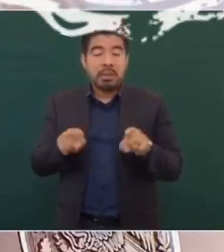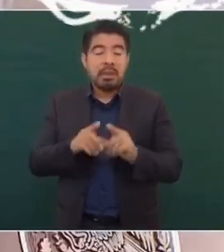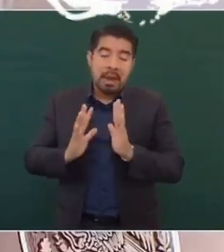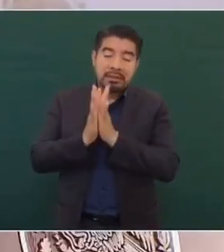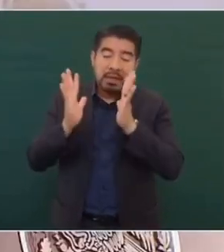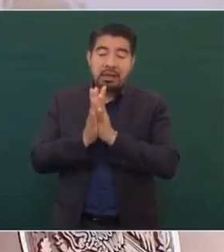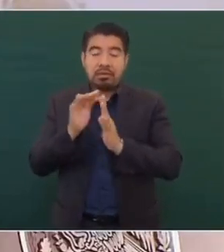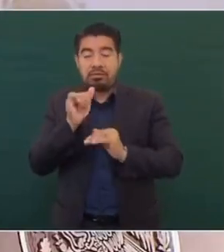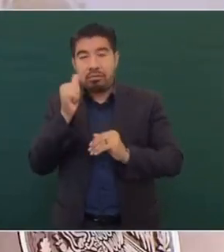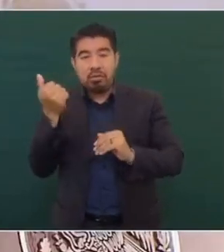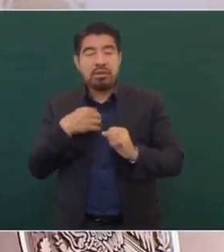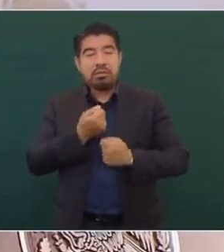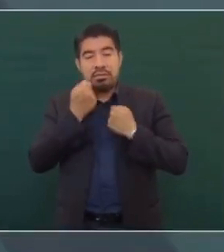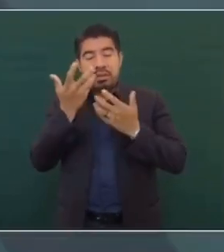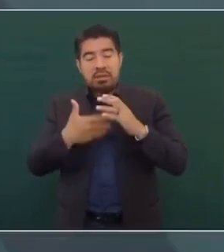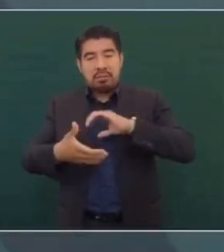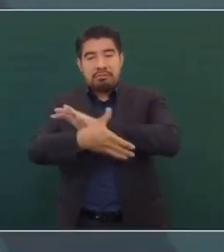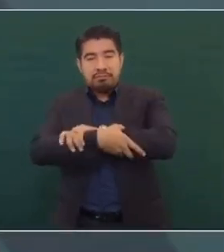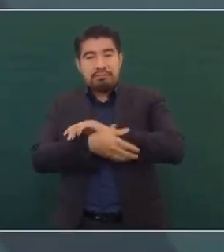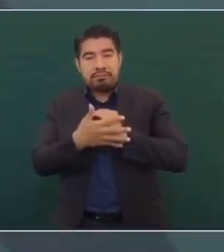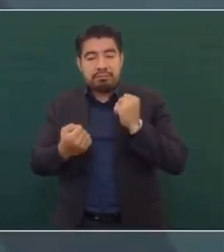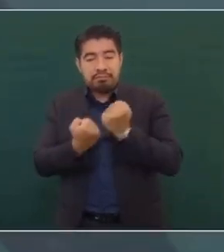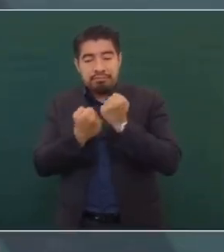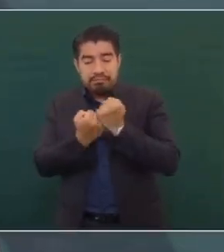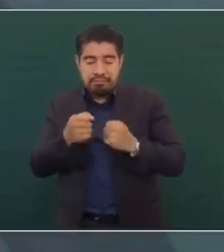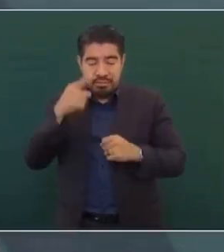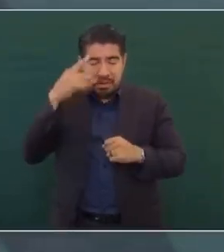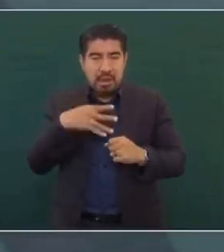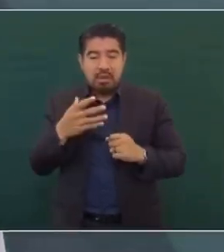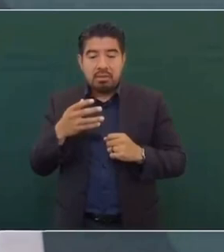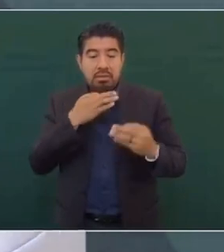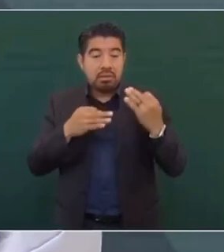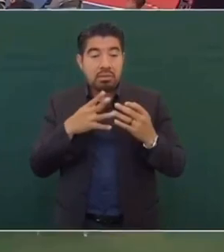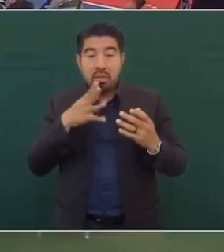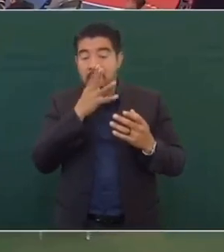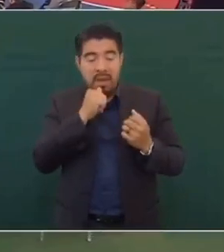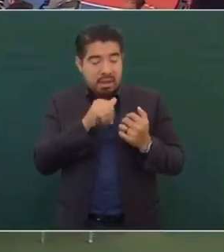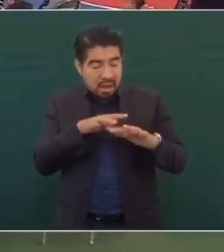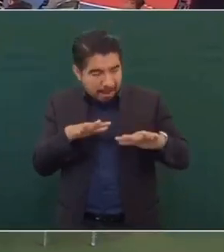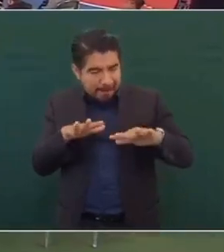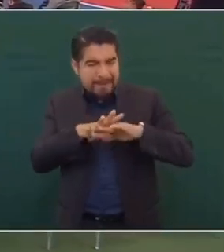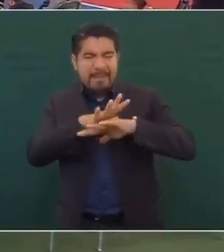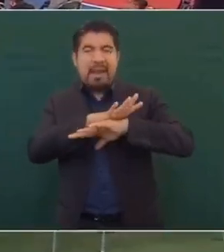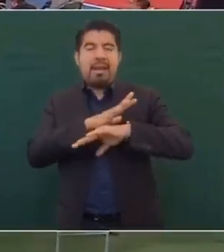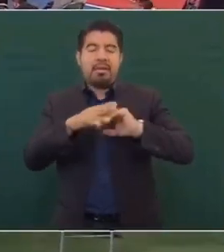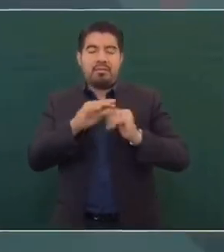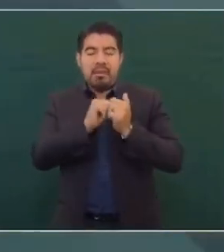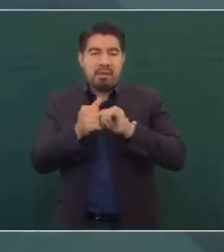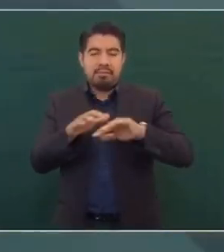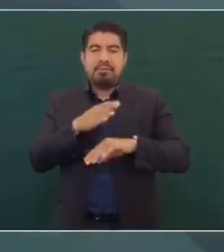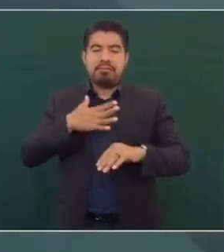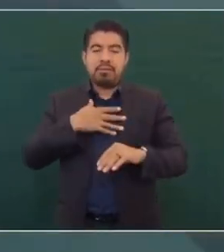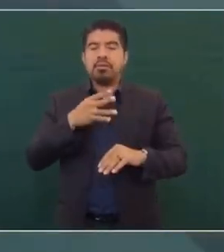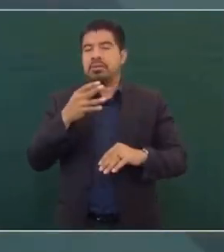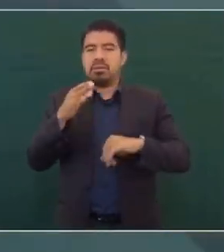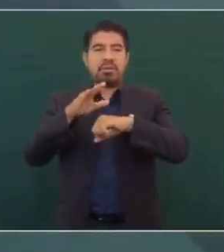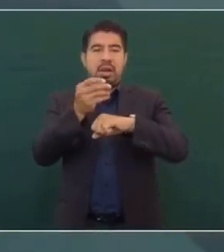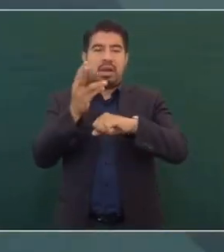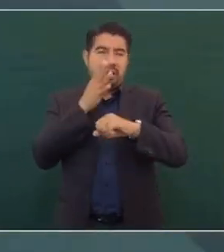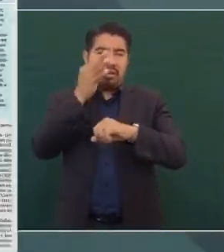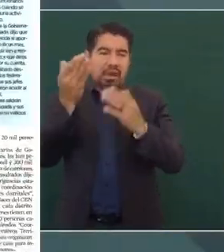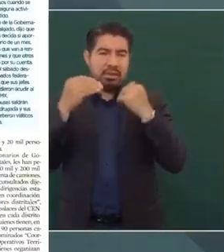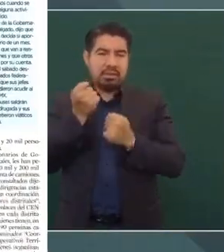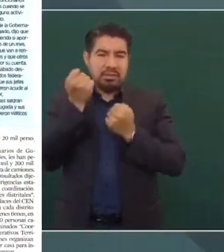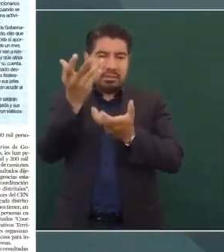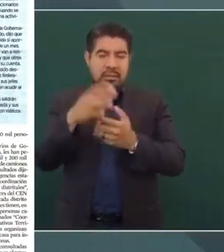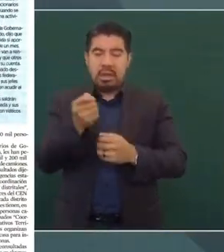Participaron con su solidaridad. Lo cierto es que no se puede llevar a cabo una transformación como lo expresé si no se cuenta con